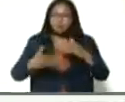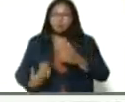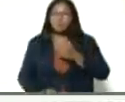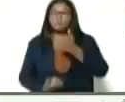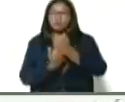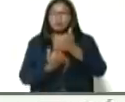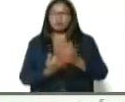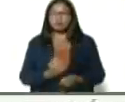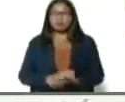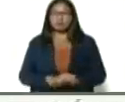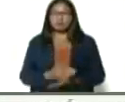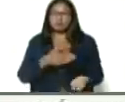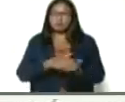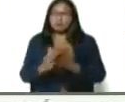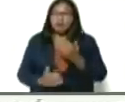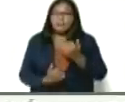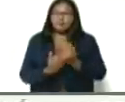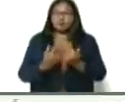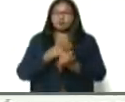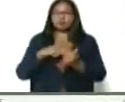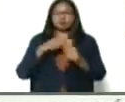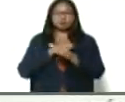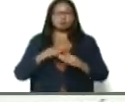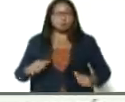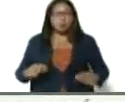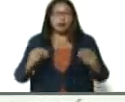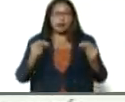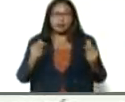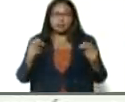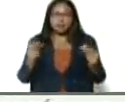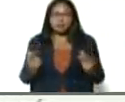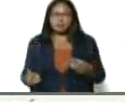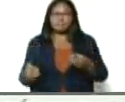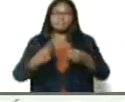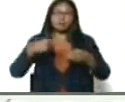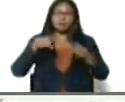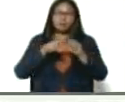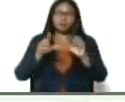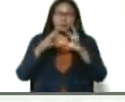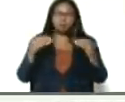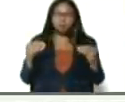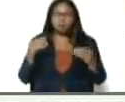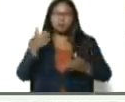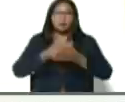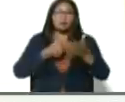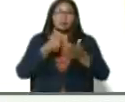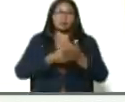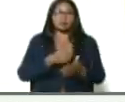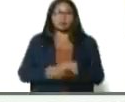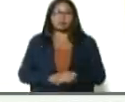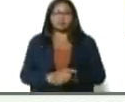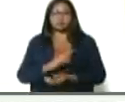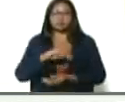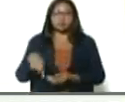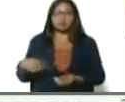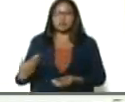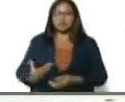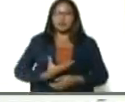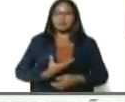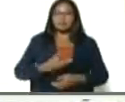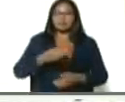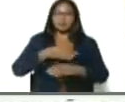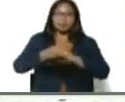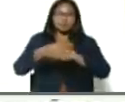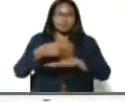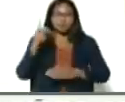garante, es una fuerza armada activa, e incorporada a todas las batallas. También nuestra alcaldesa del municipio,